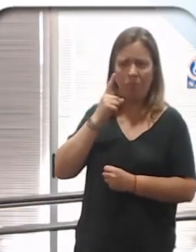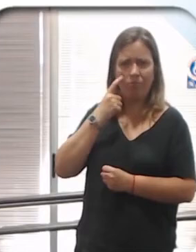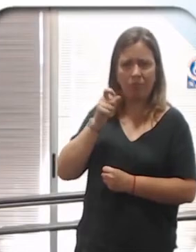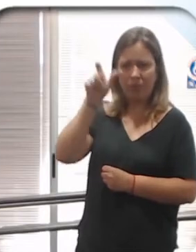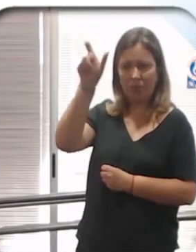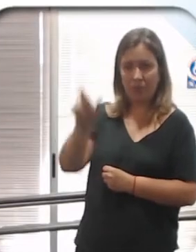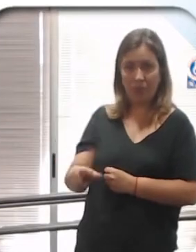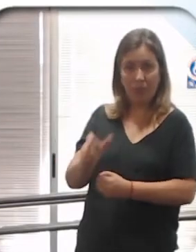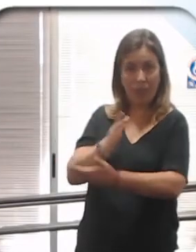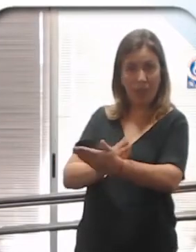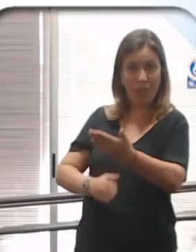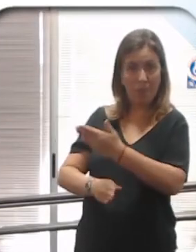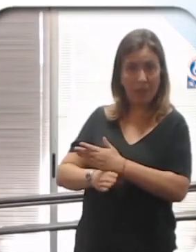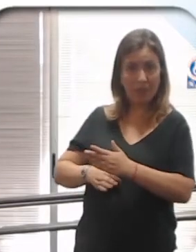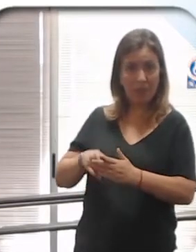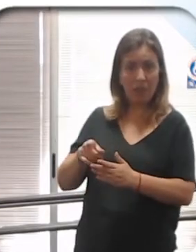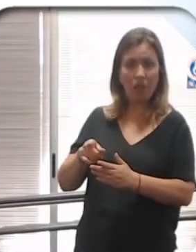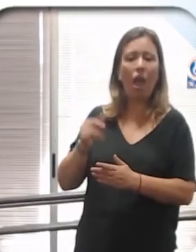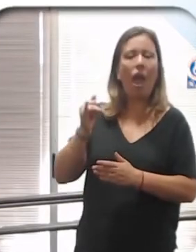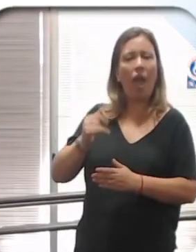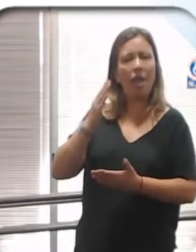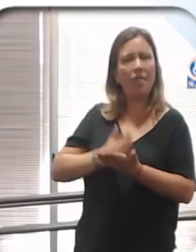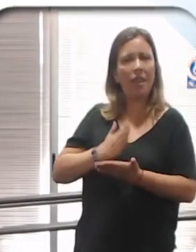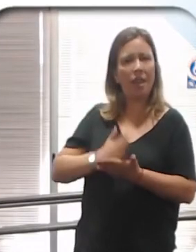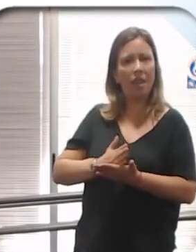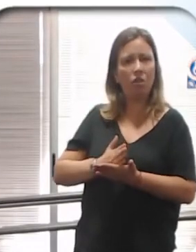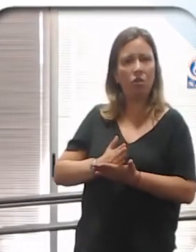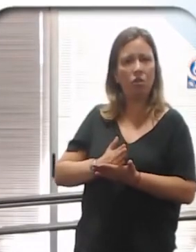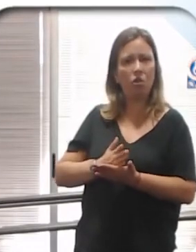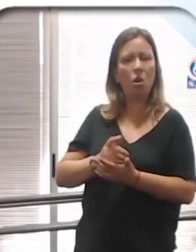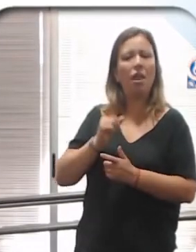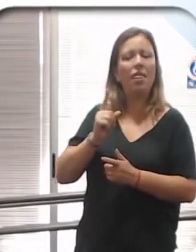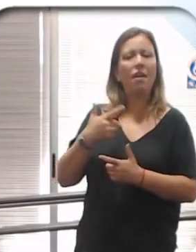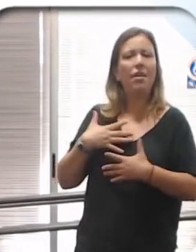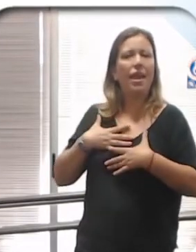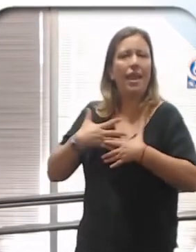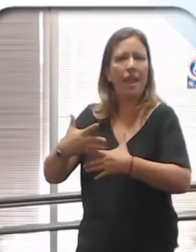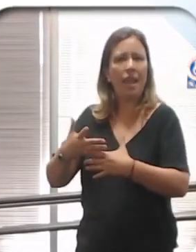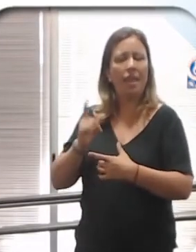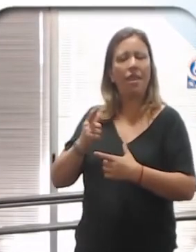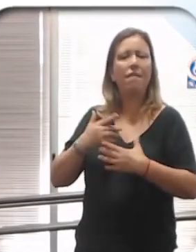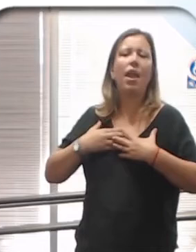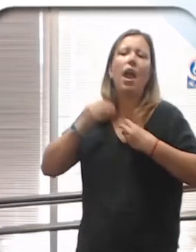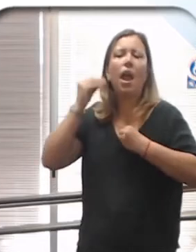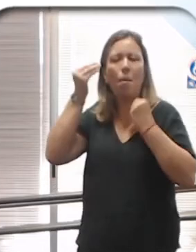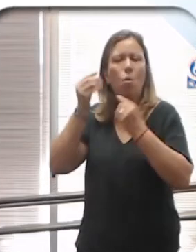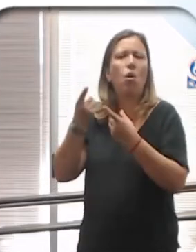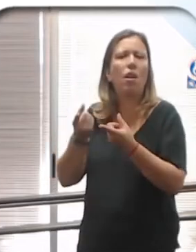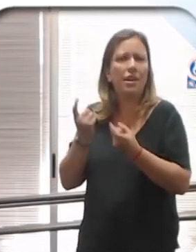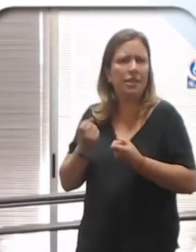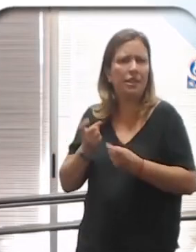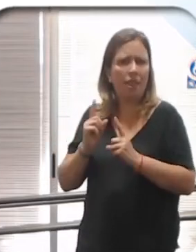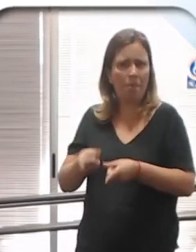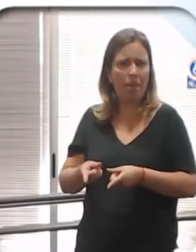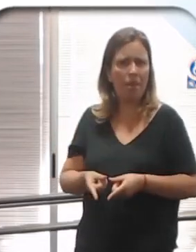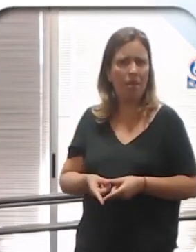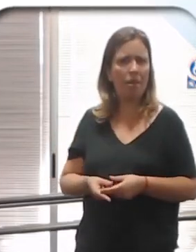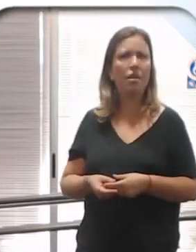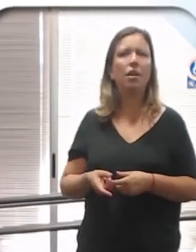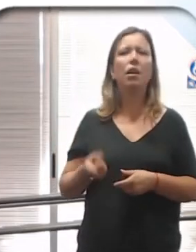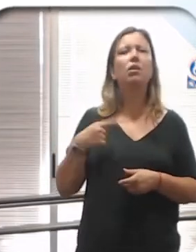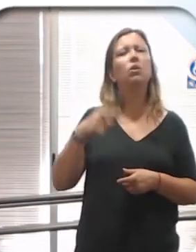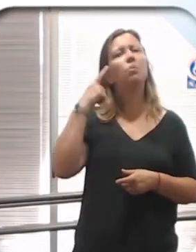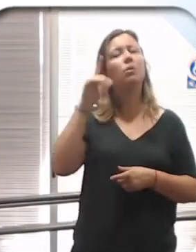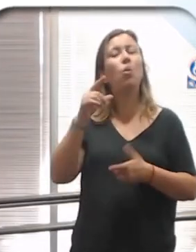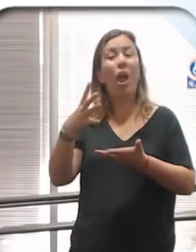que ese sujeto, es sujeto de derecho, de ser querido, amado, viene por ese lado. En el caso, en realidad, de